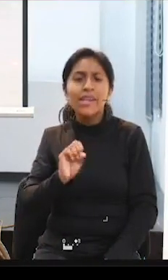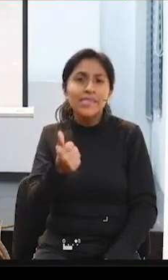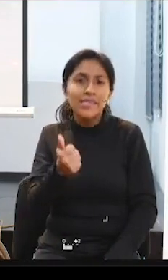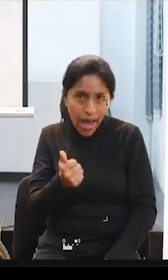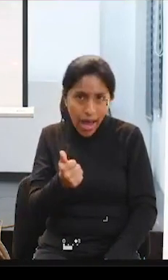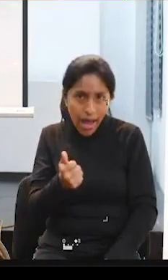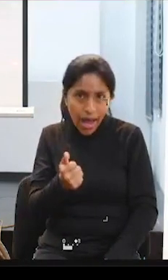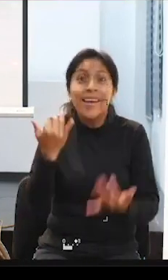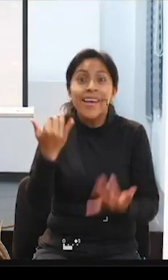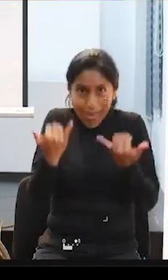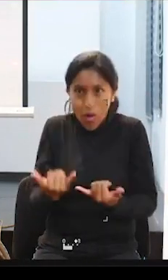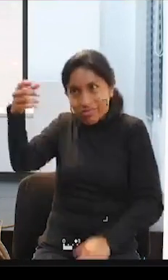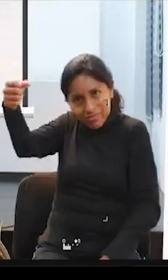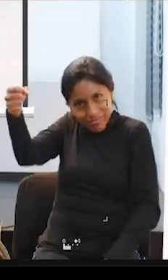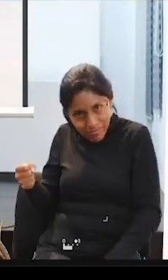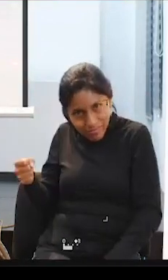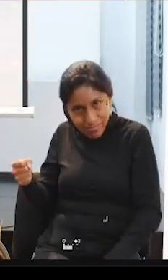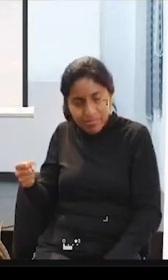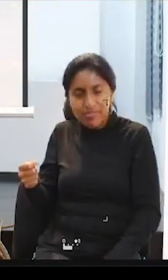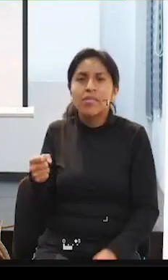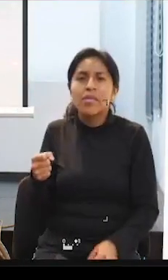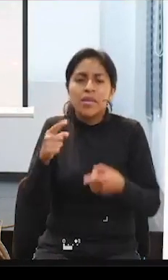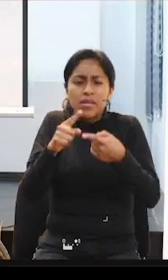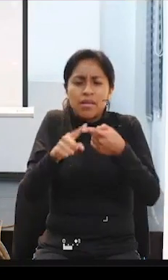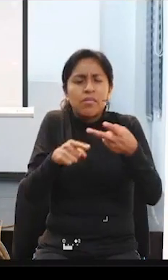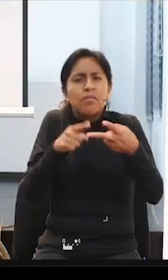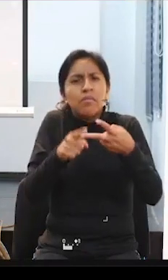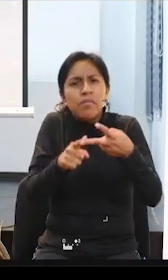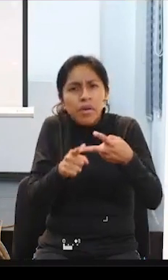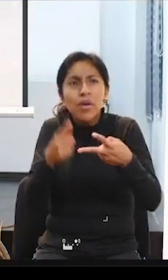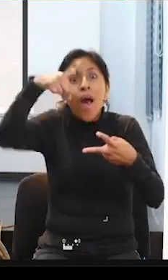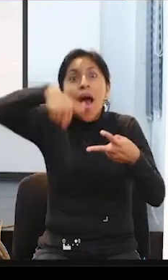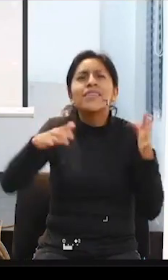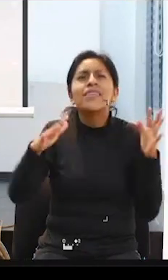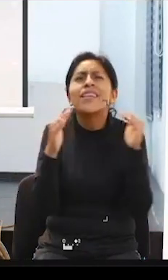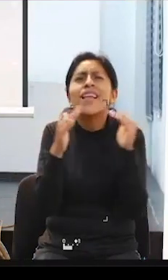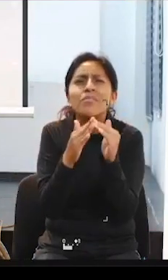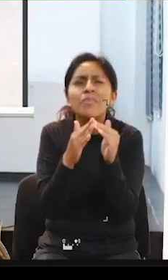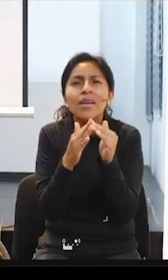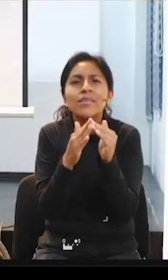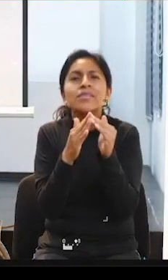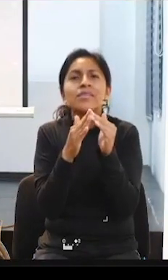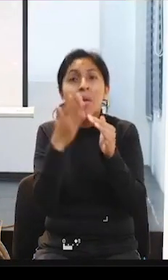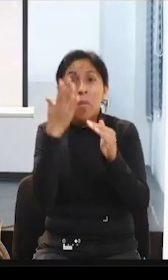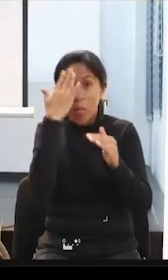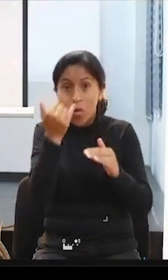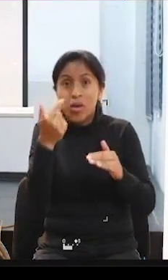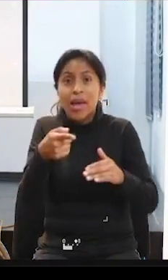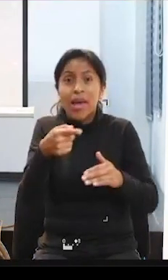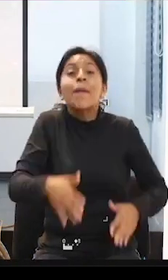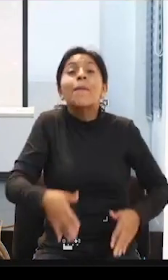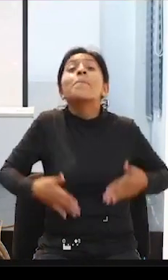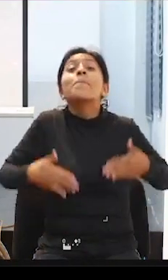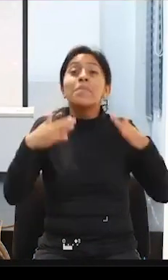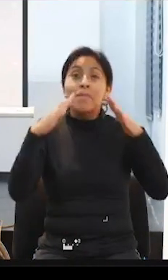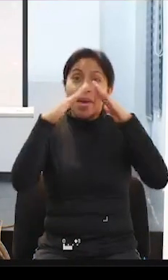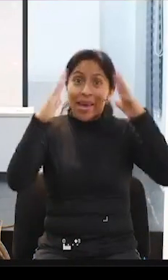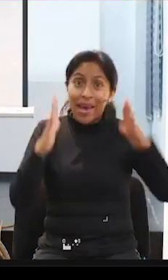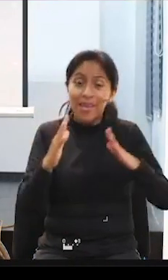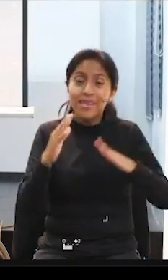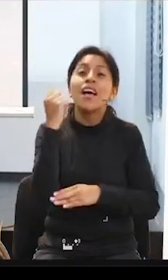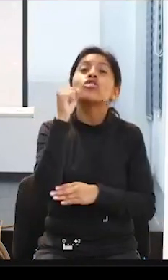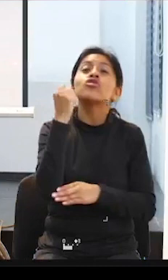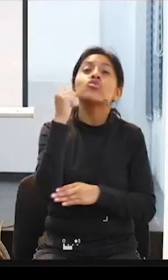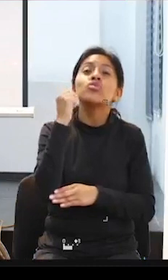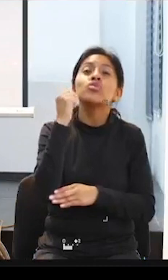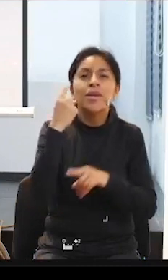día de hoy vamos a tener, sino también aquí en la ciudad de La Paz, ella es de Sucre, sin embargo, ella actualmente vive